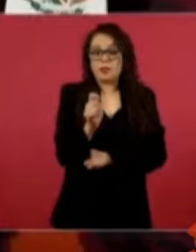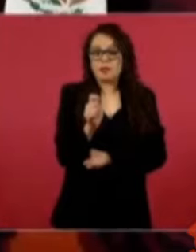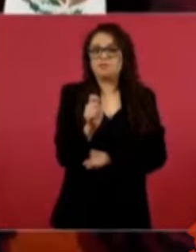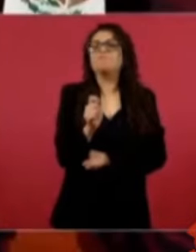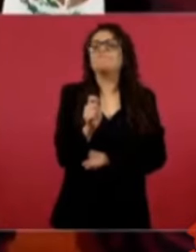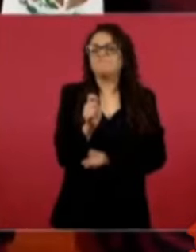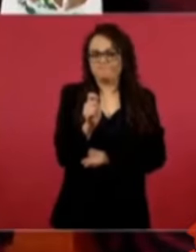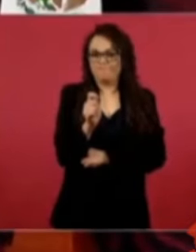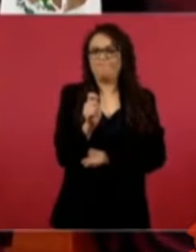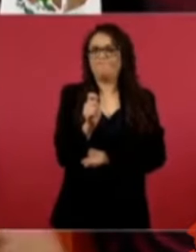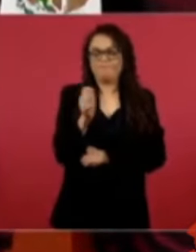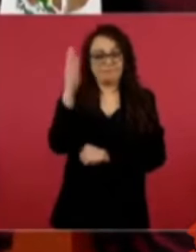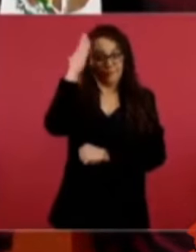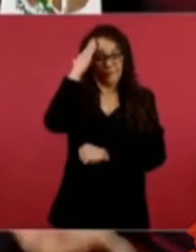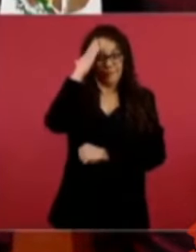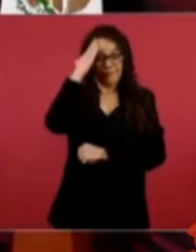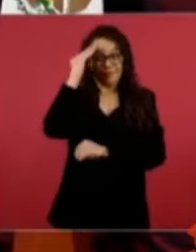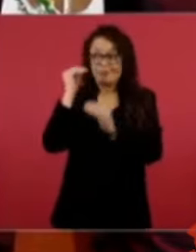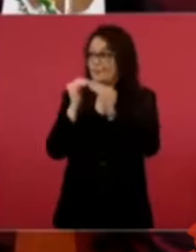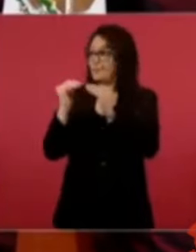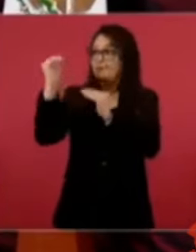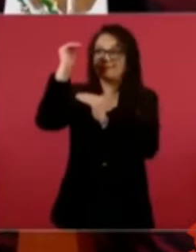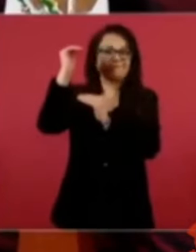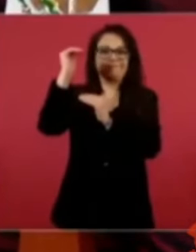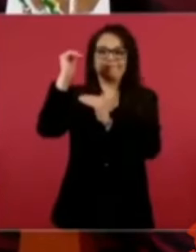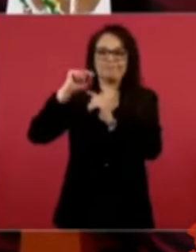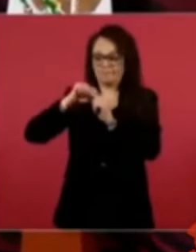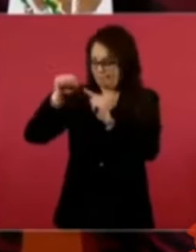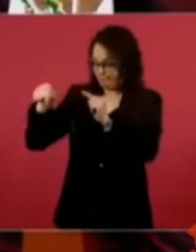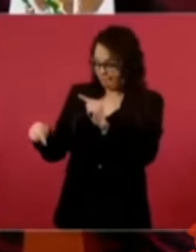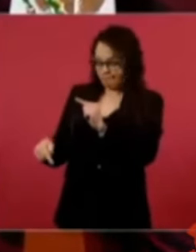Entonces, lo primero que hay que elegir es a los jueces.